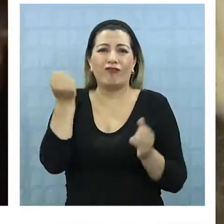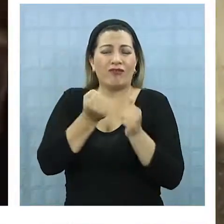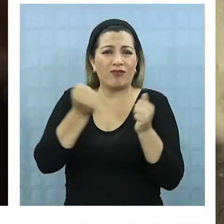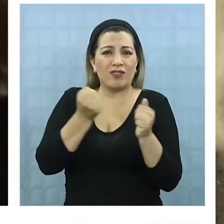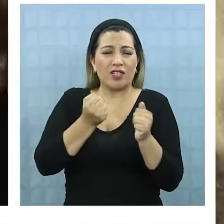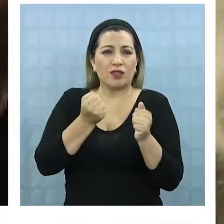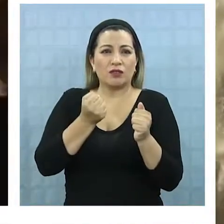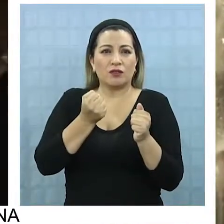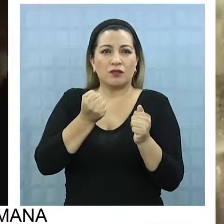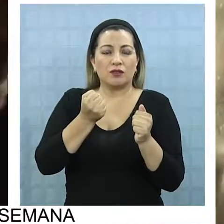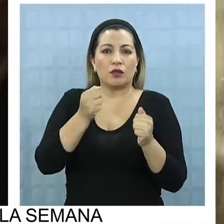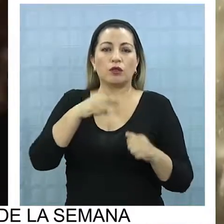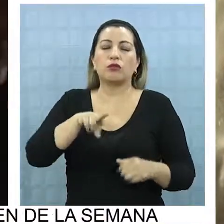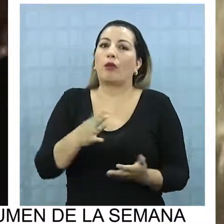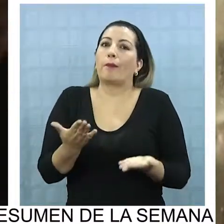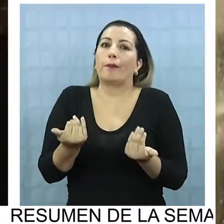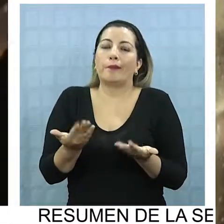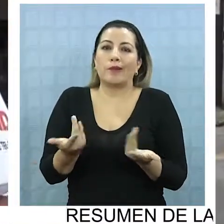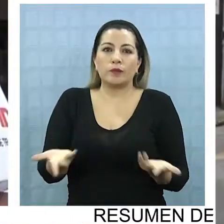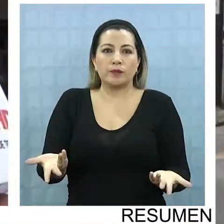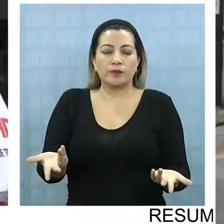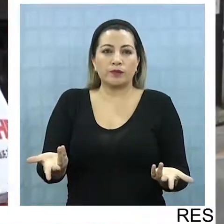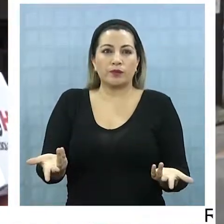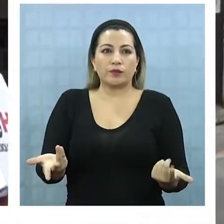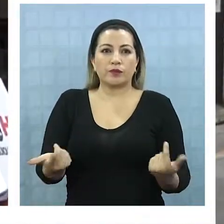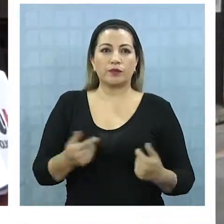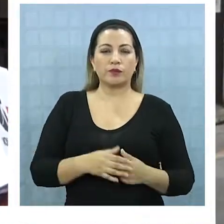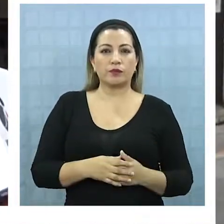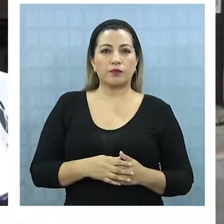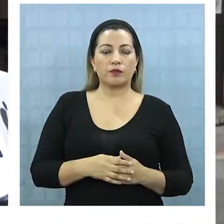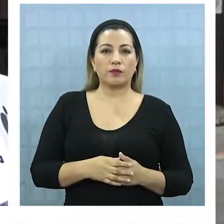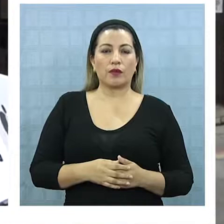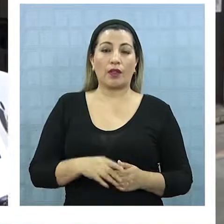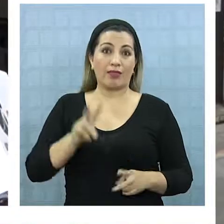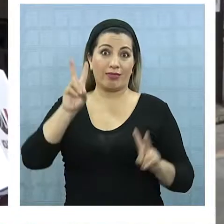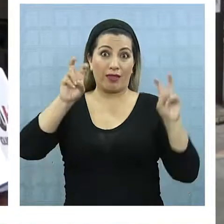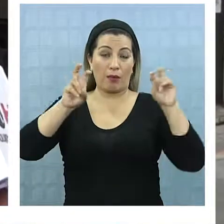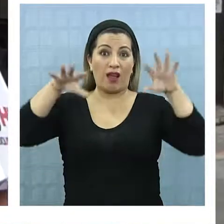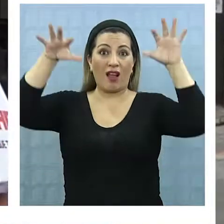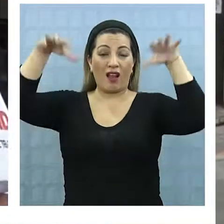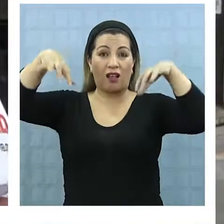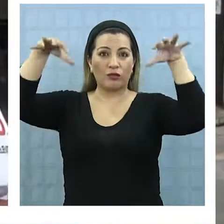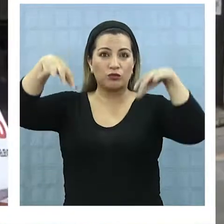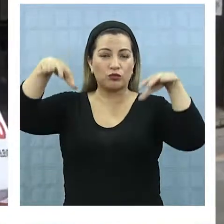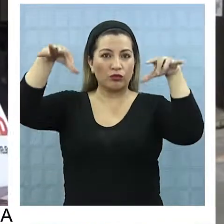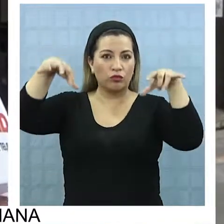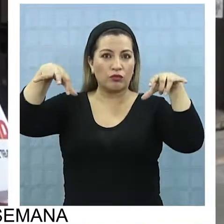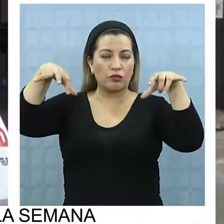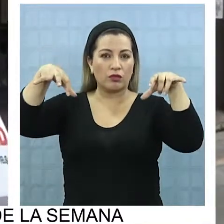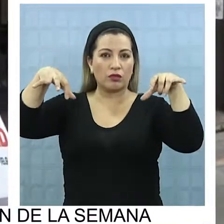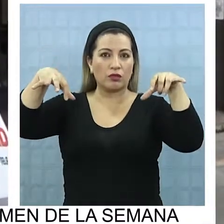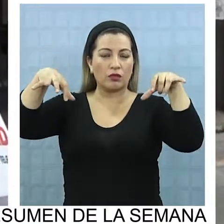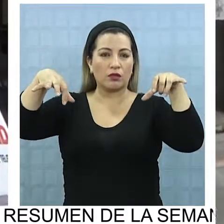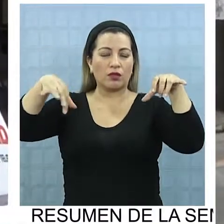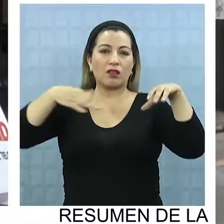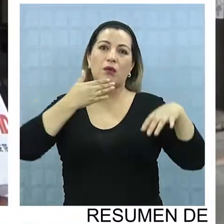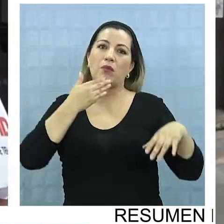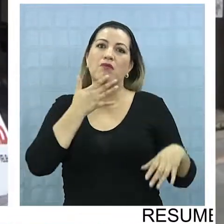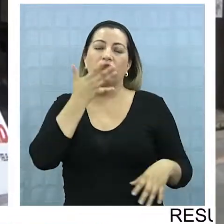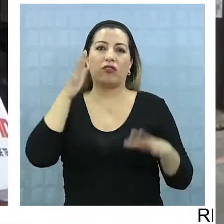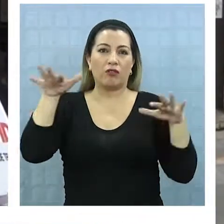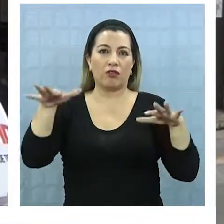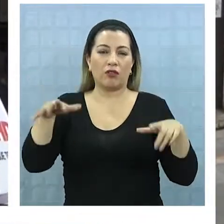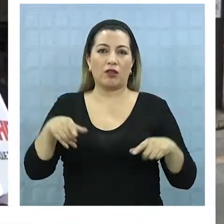helada y estamos esperando ahora si la lluvia sigue continuando o que no haya helada,